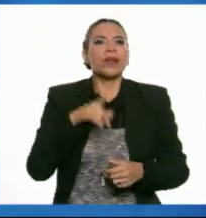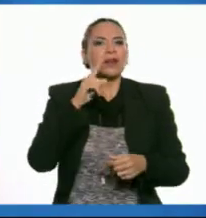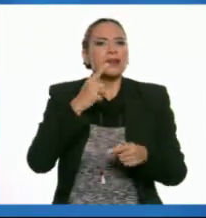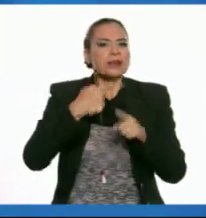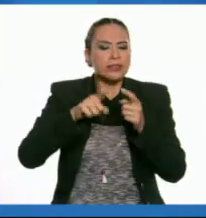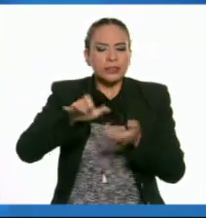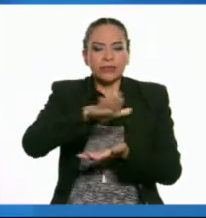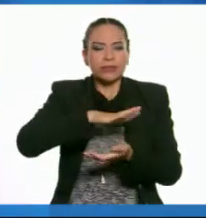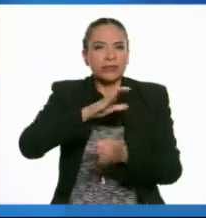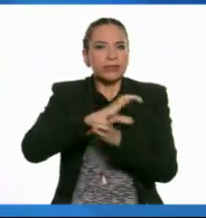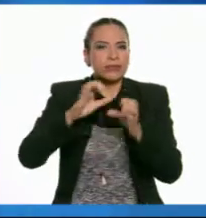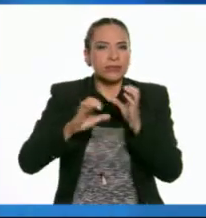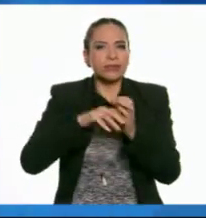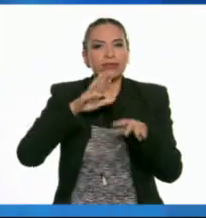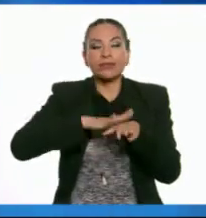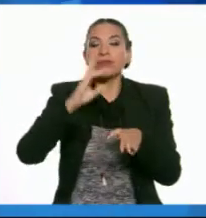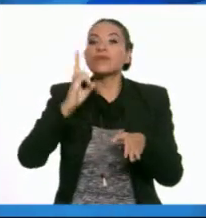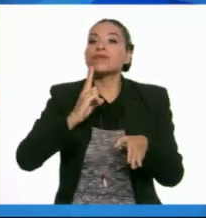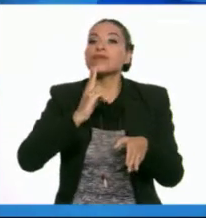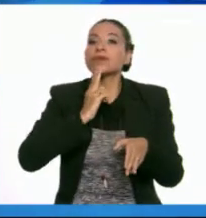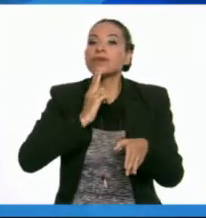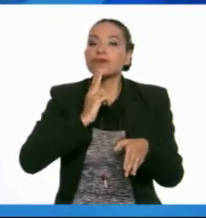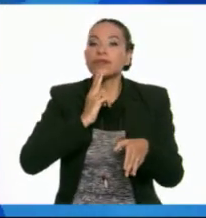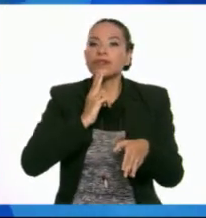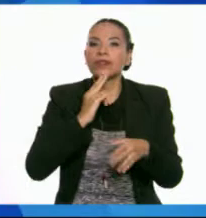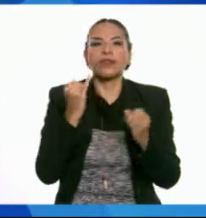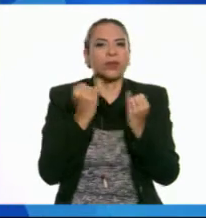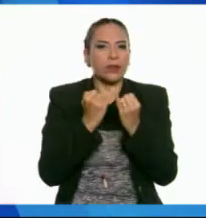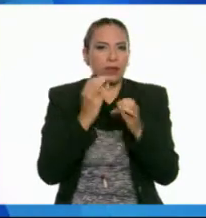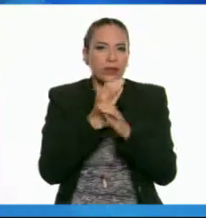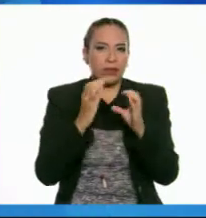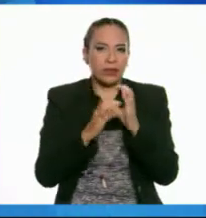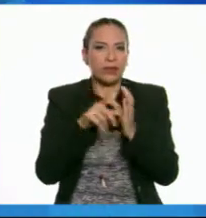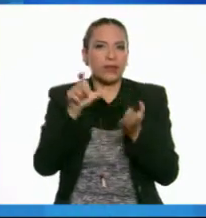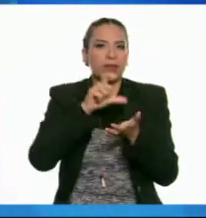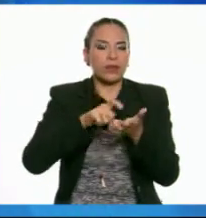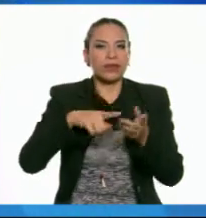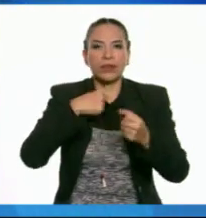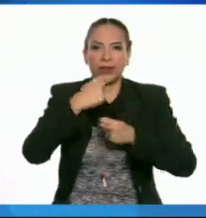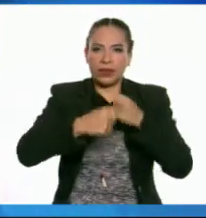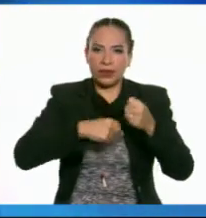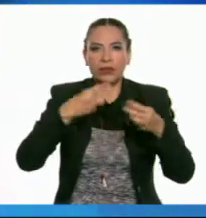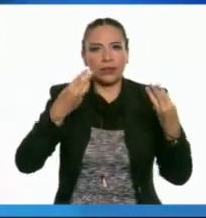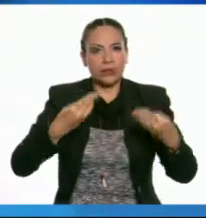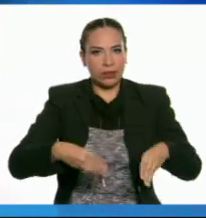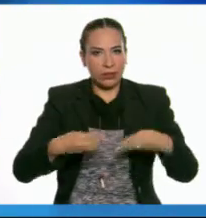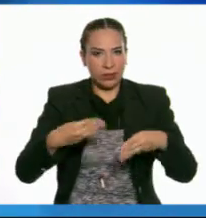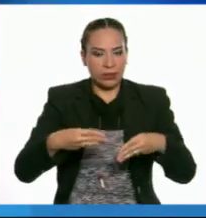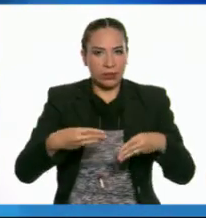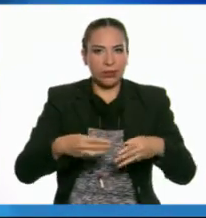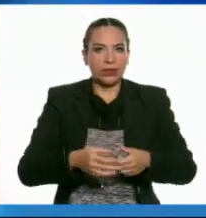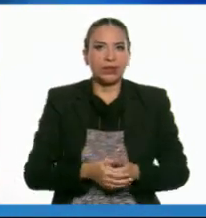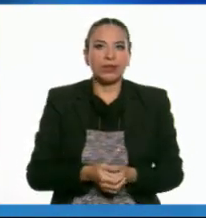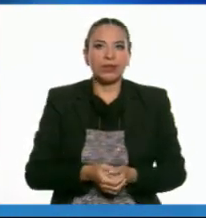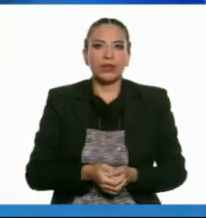Desinfecta las superficies de los objetos que más utilizas. También las cosas que compres en la tienda o en el supermercado.